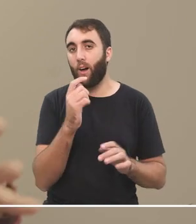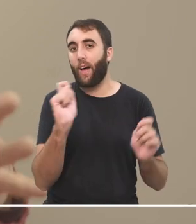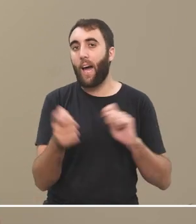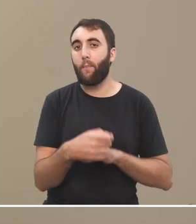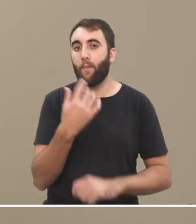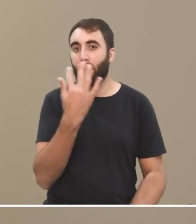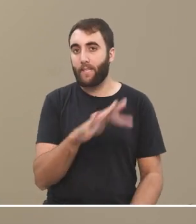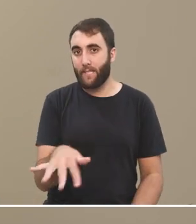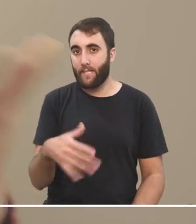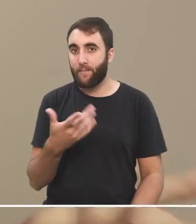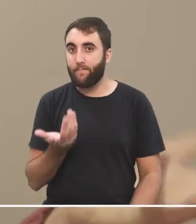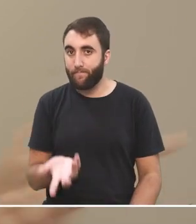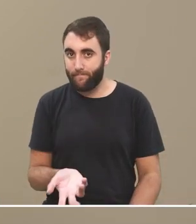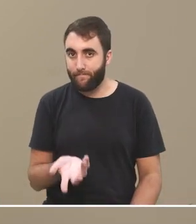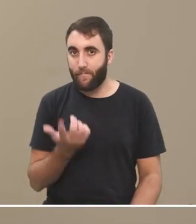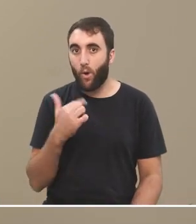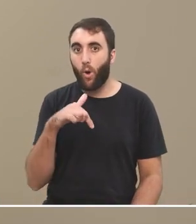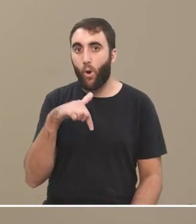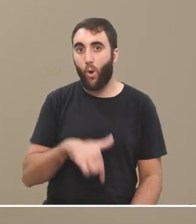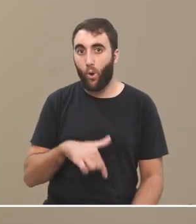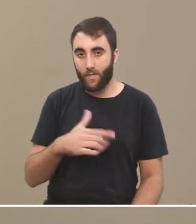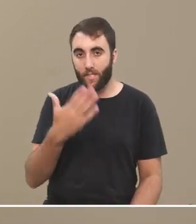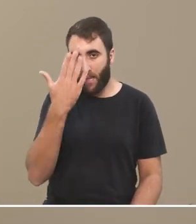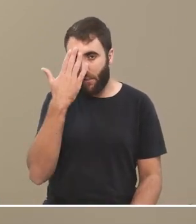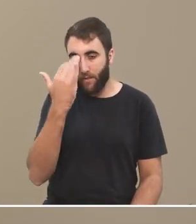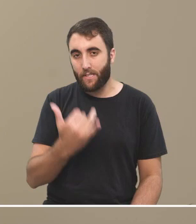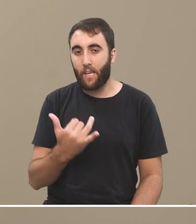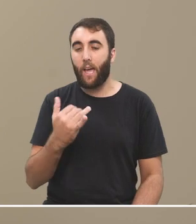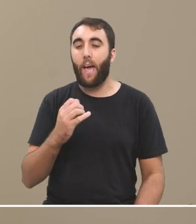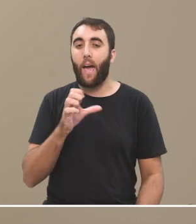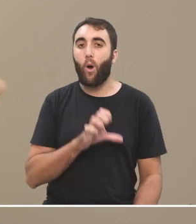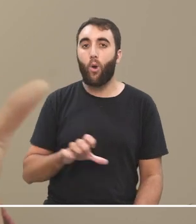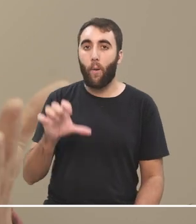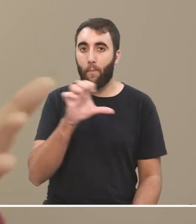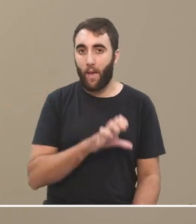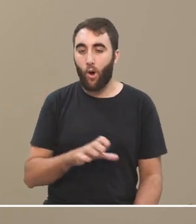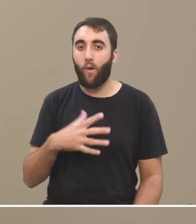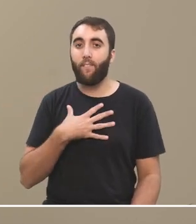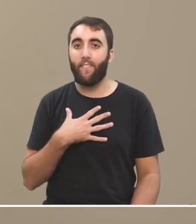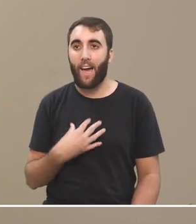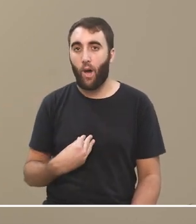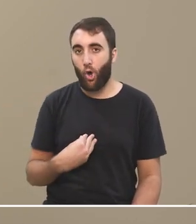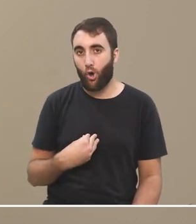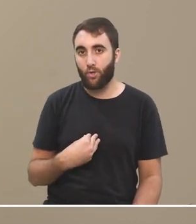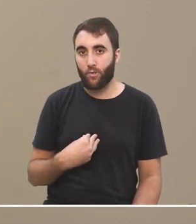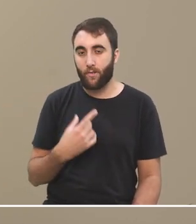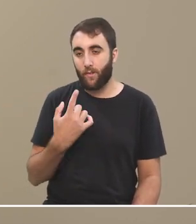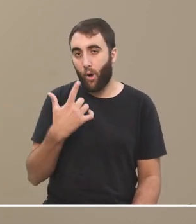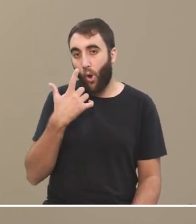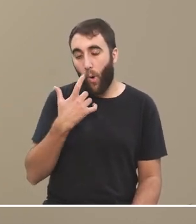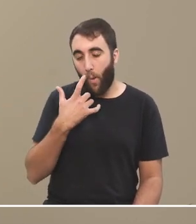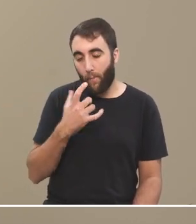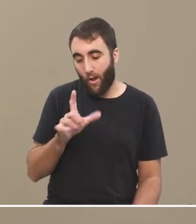rumbo de la humanidad? bueno eran lo que hoy sabemos que son hombres europeos blancos y de sexo